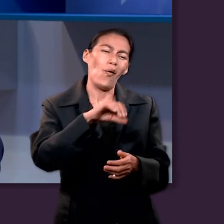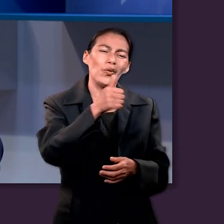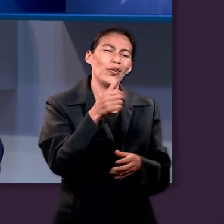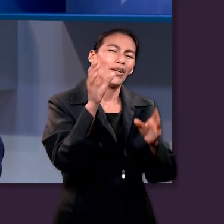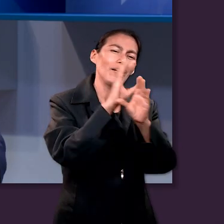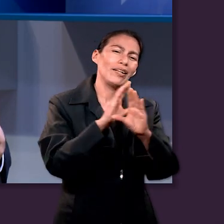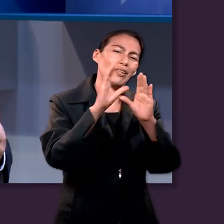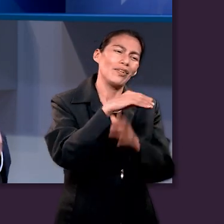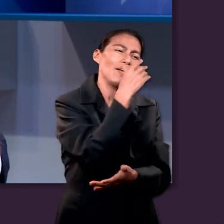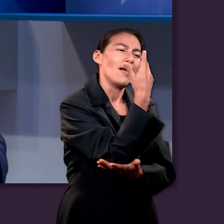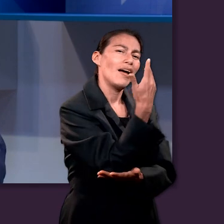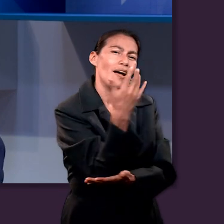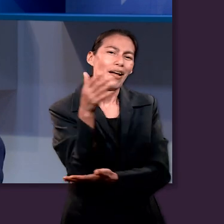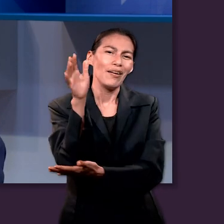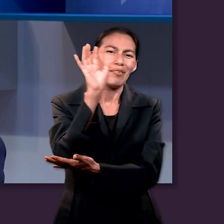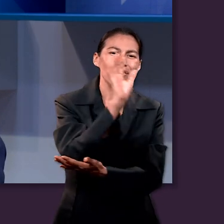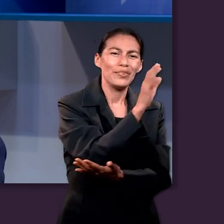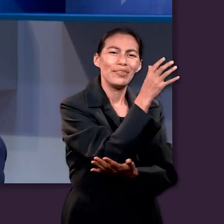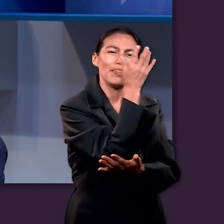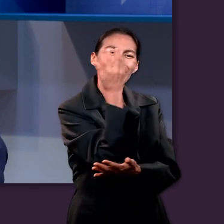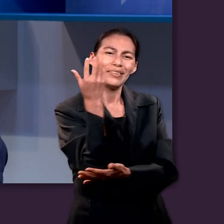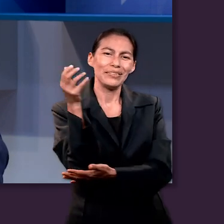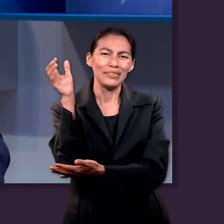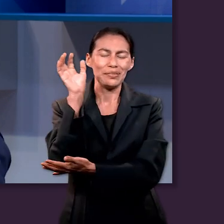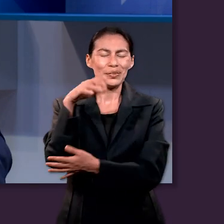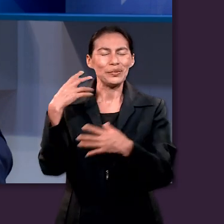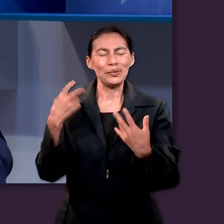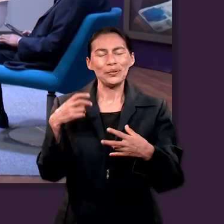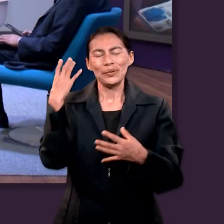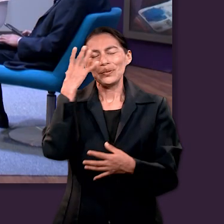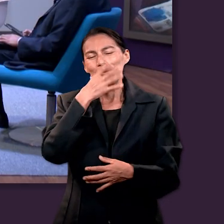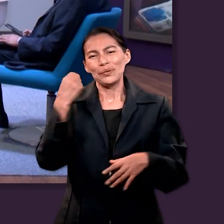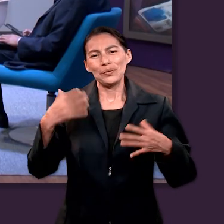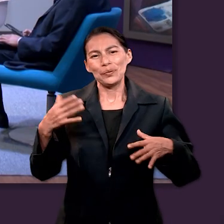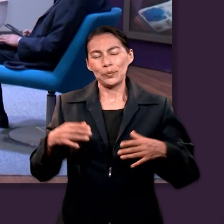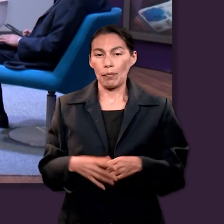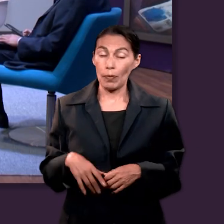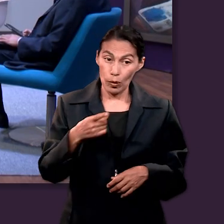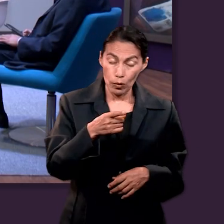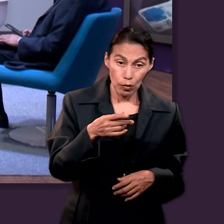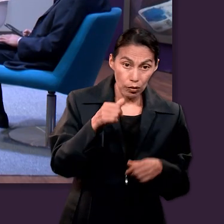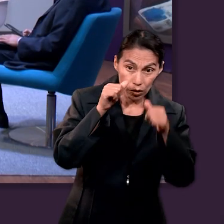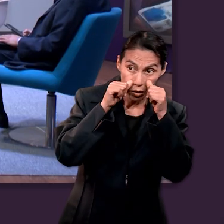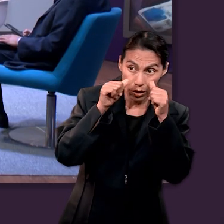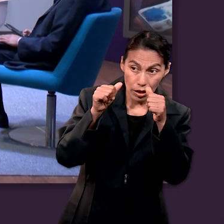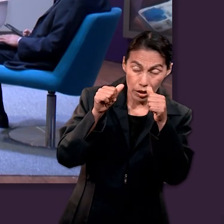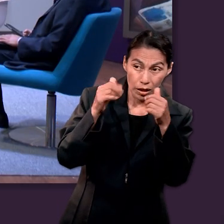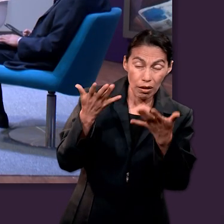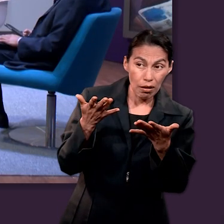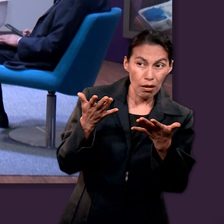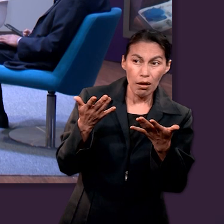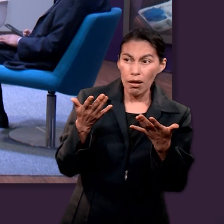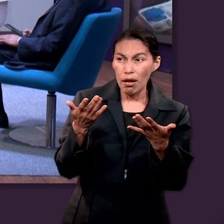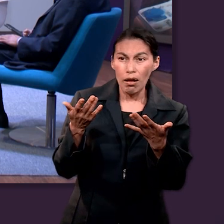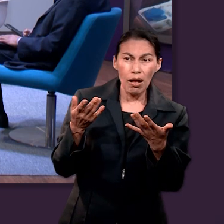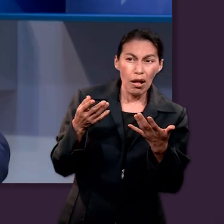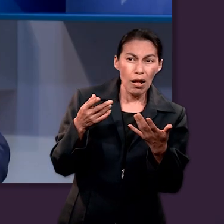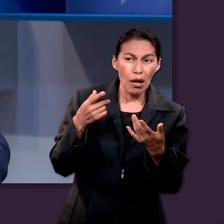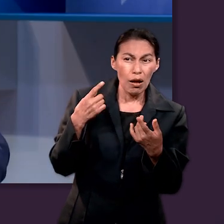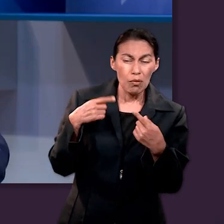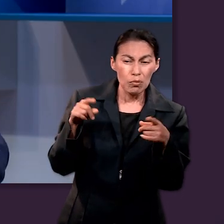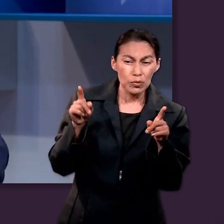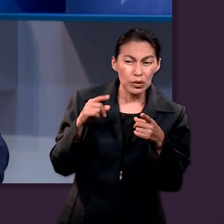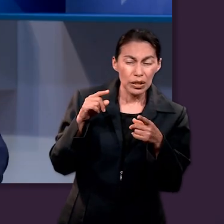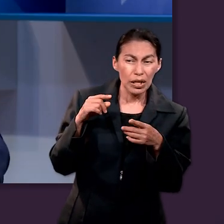Sí, los árboles en ese, en cualquiera de estos, ¿no? Que cantábamos desde los departamentos infantiles. Cuando tú escuchas algo y esa,